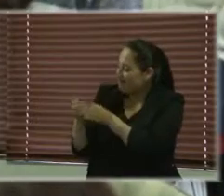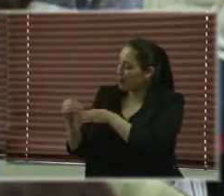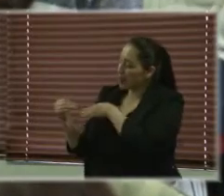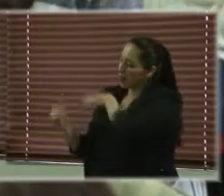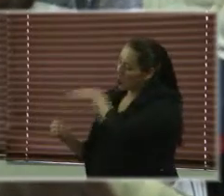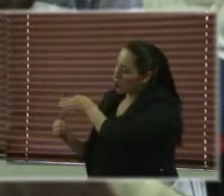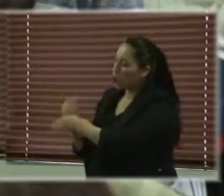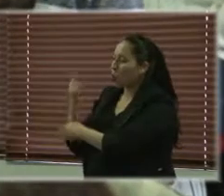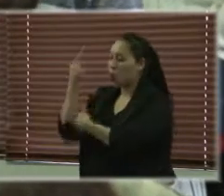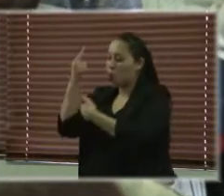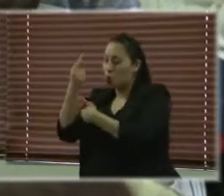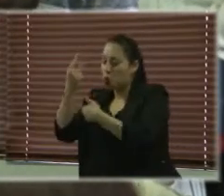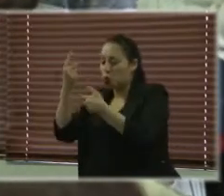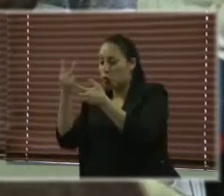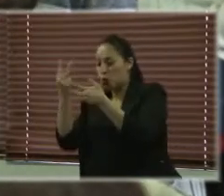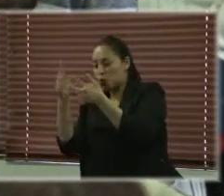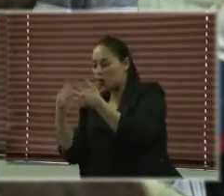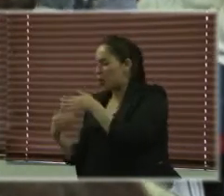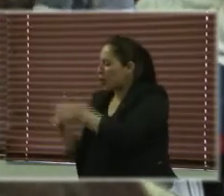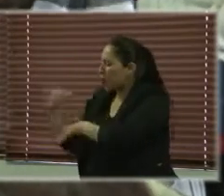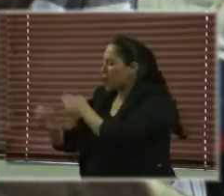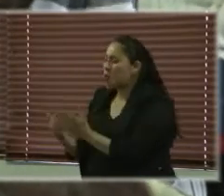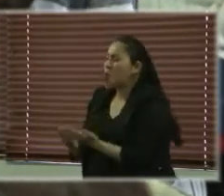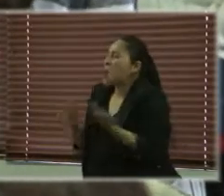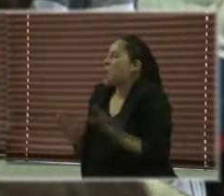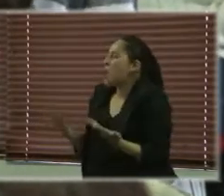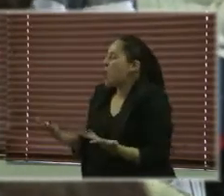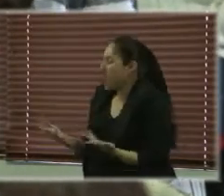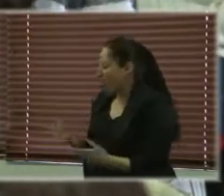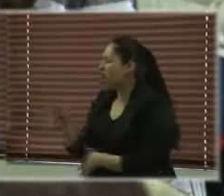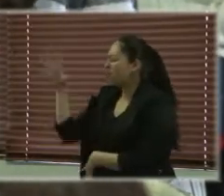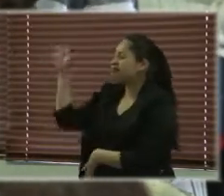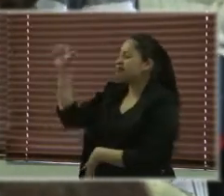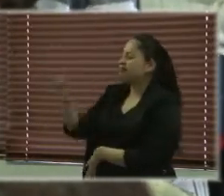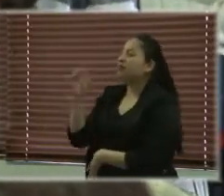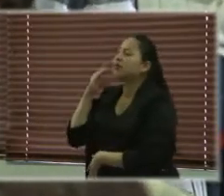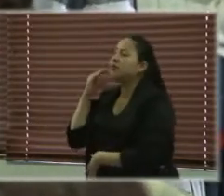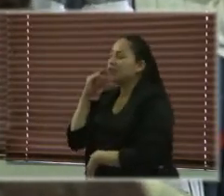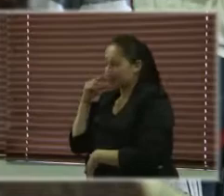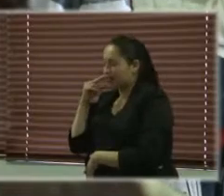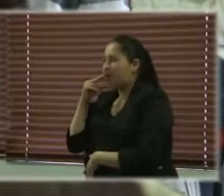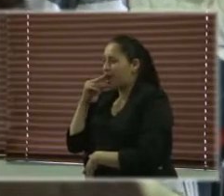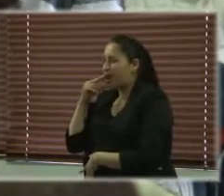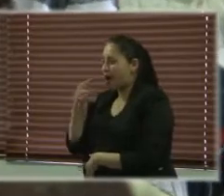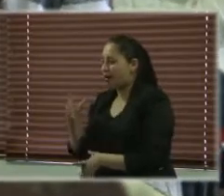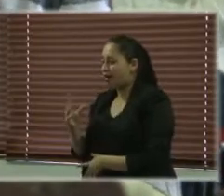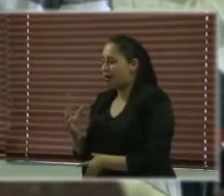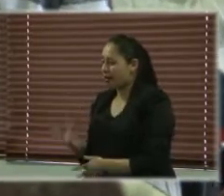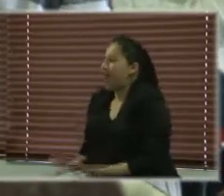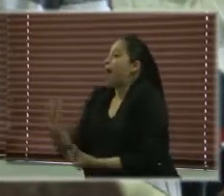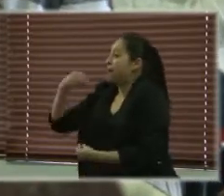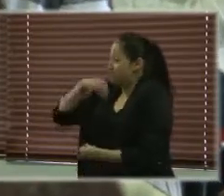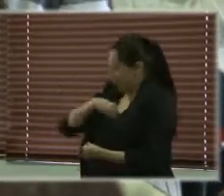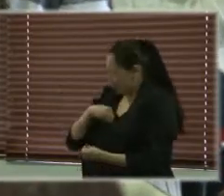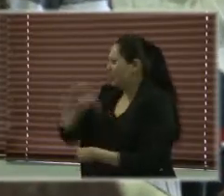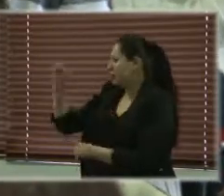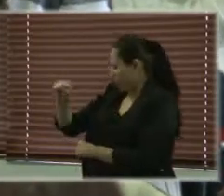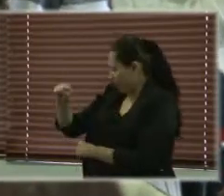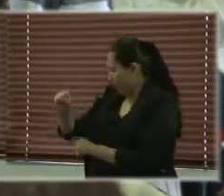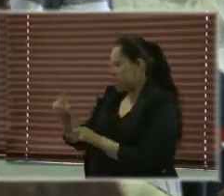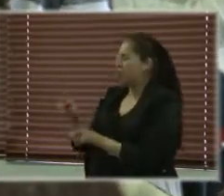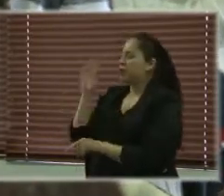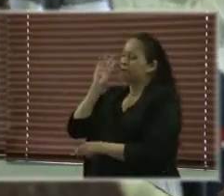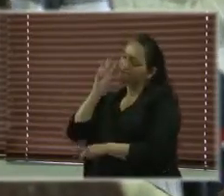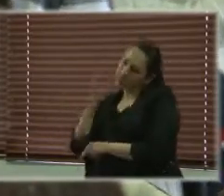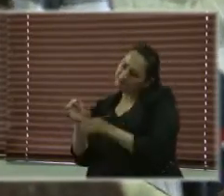¿Cómo funciona? Se identifica una experiencia significativa y se lee a través de la metodología